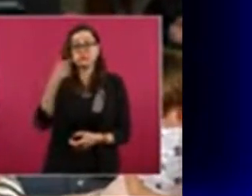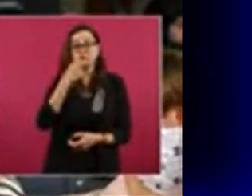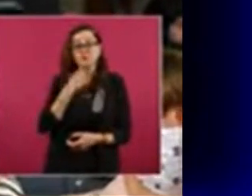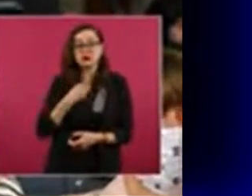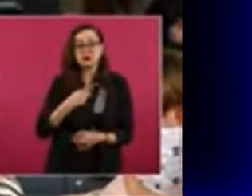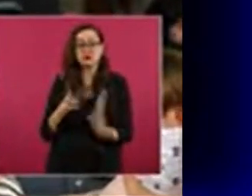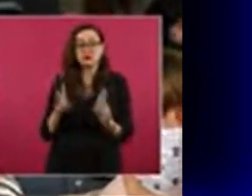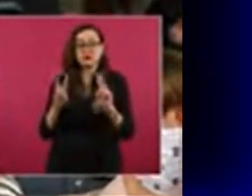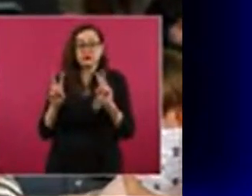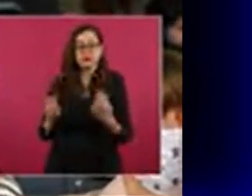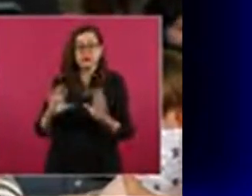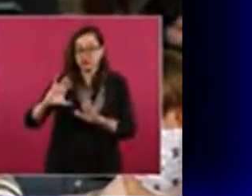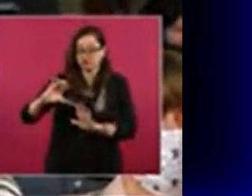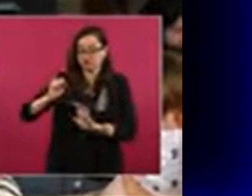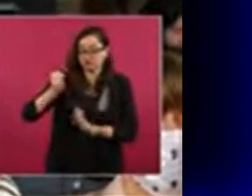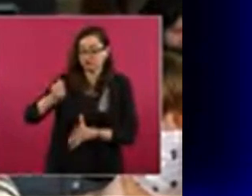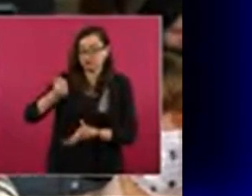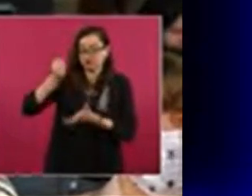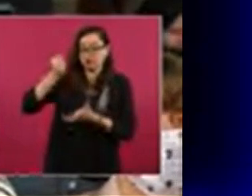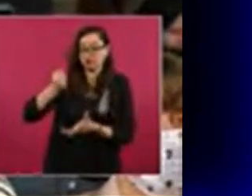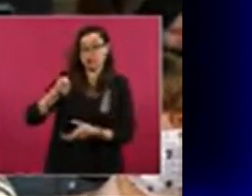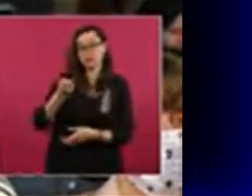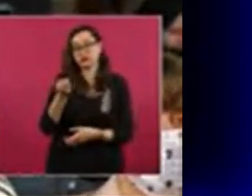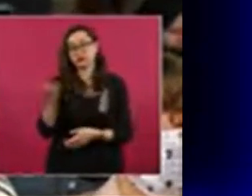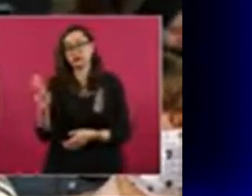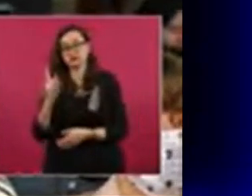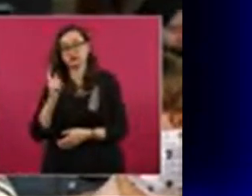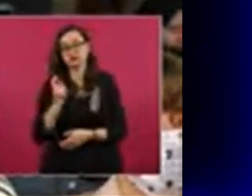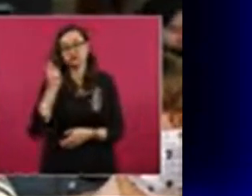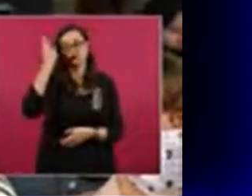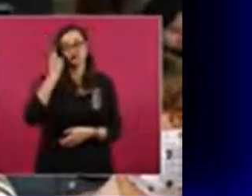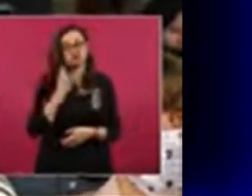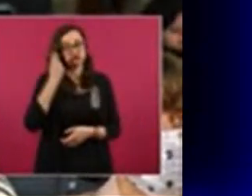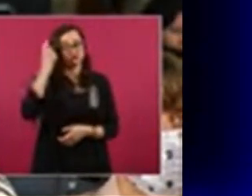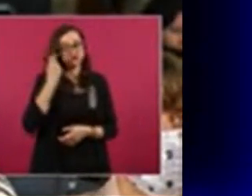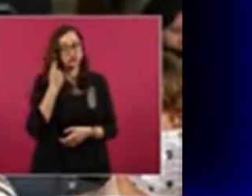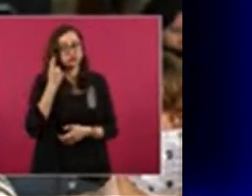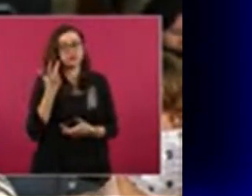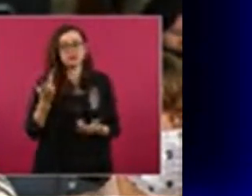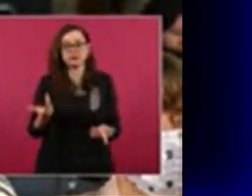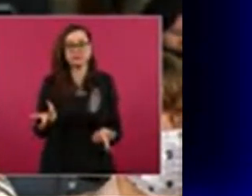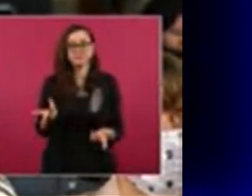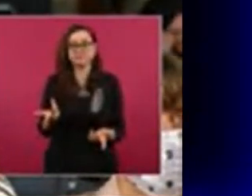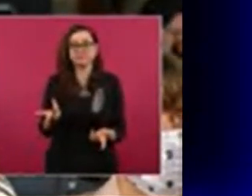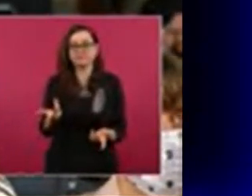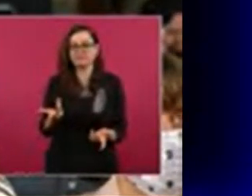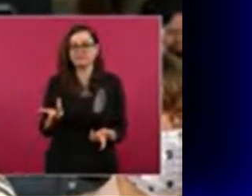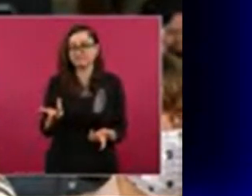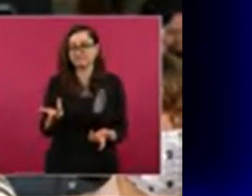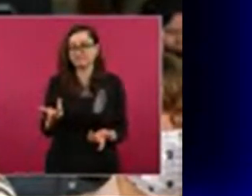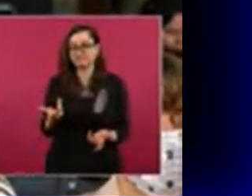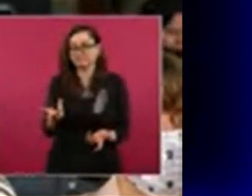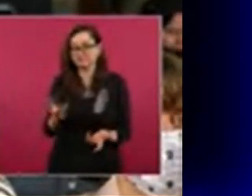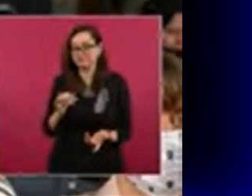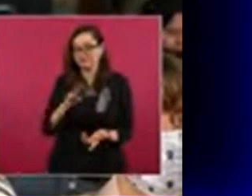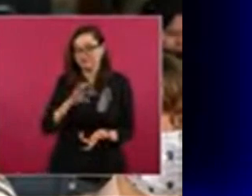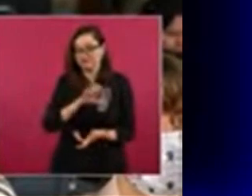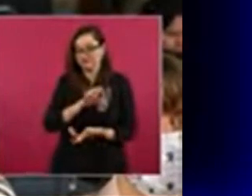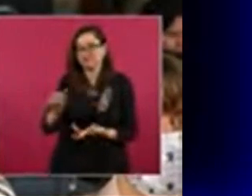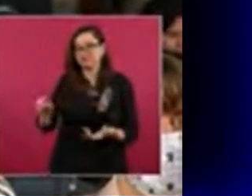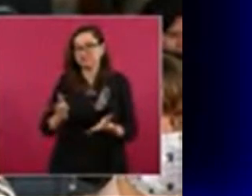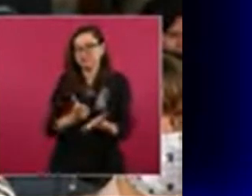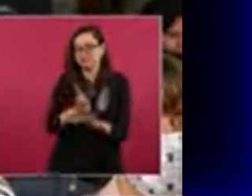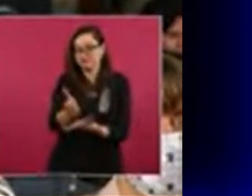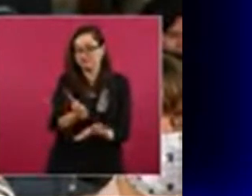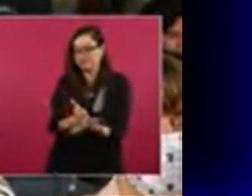que están solicitando los jubilados trabajadores del IMSS, pues no estaban en poder del IMSS. Entonces,